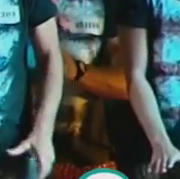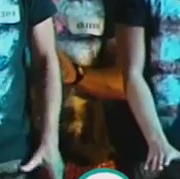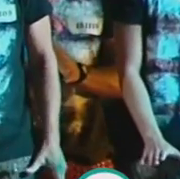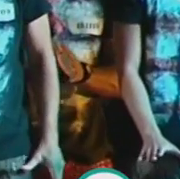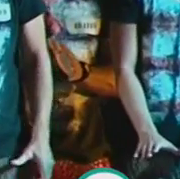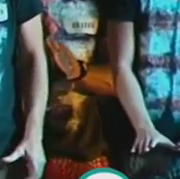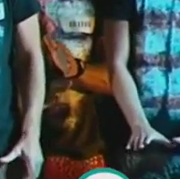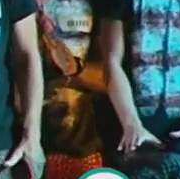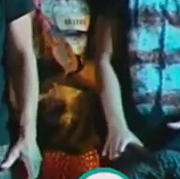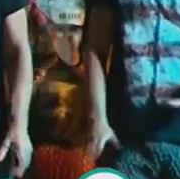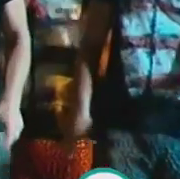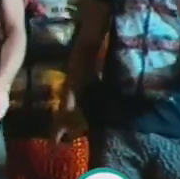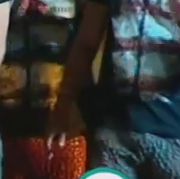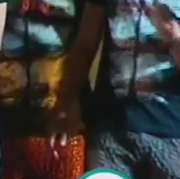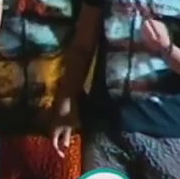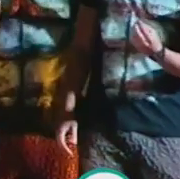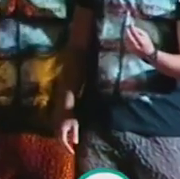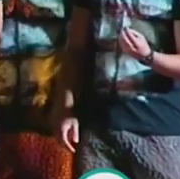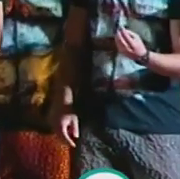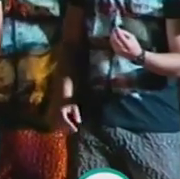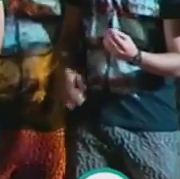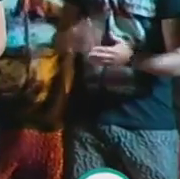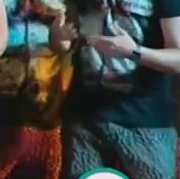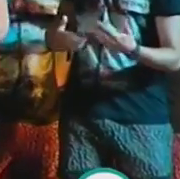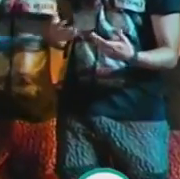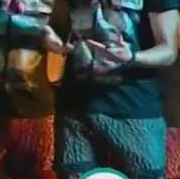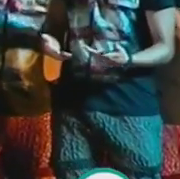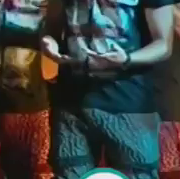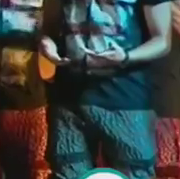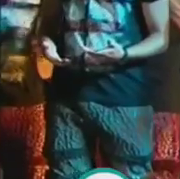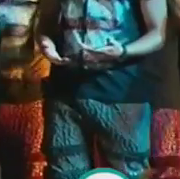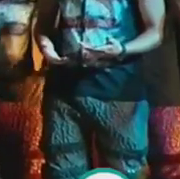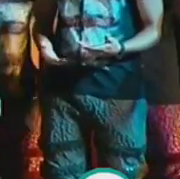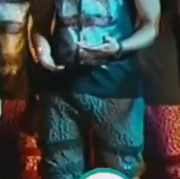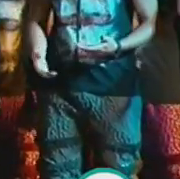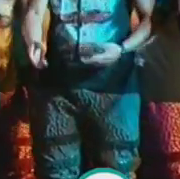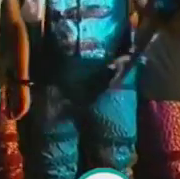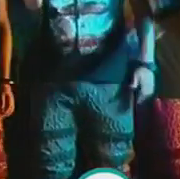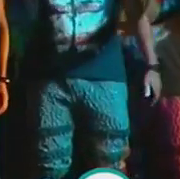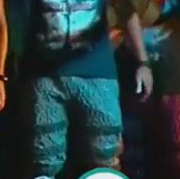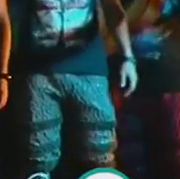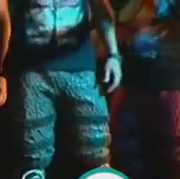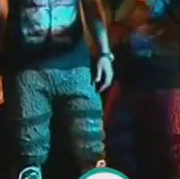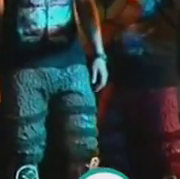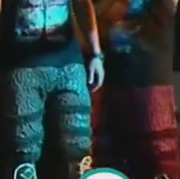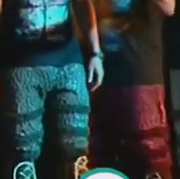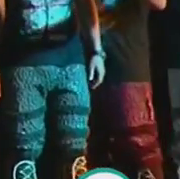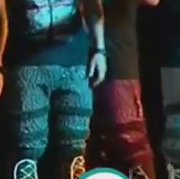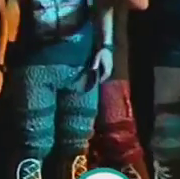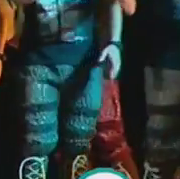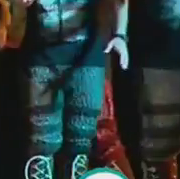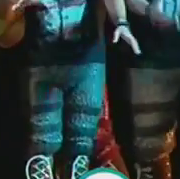mochitillo, haciendo novillo, niña,